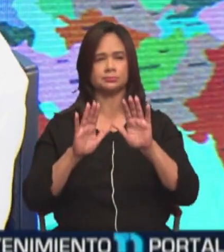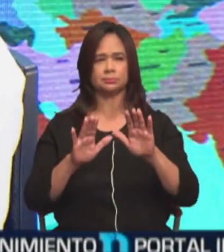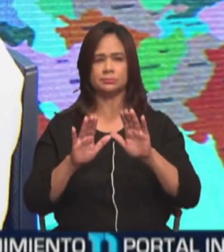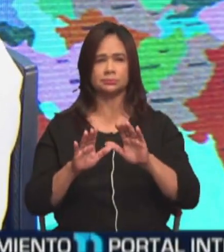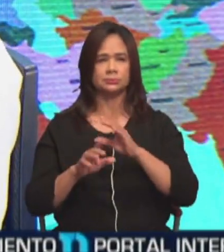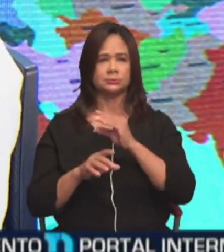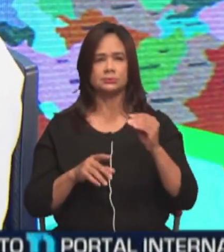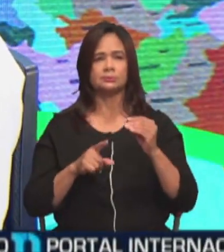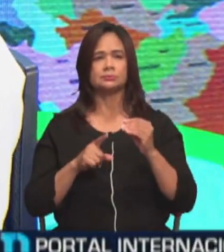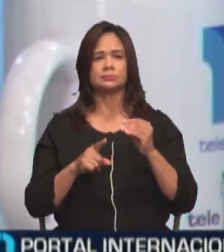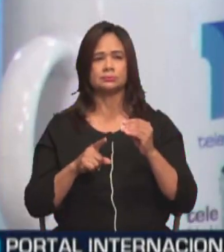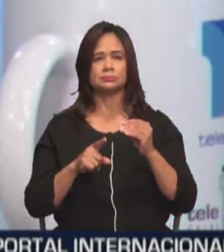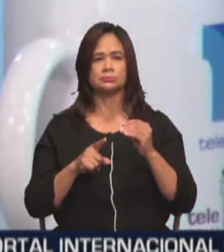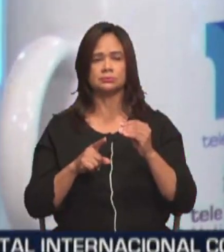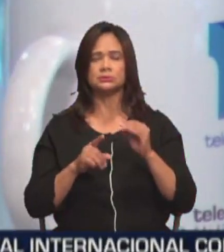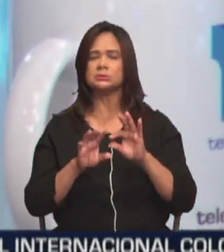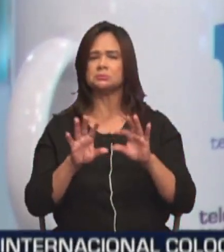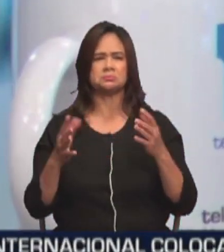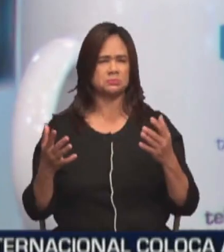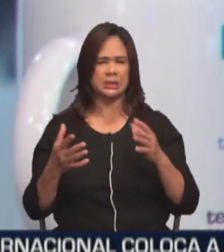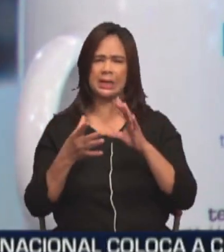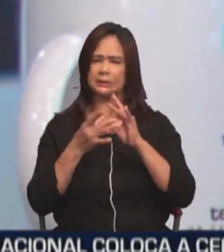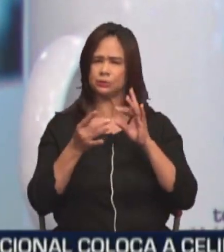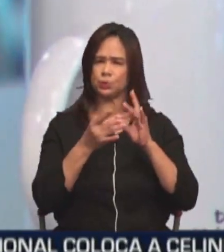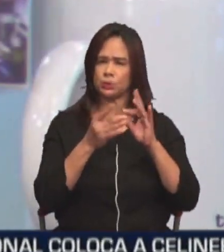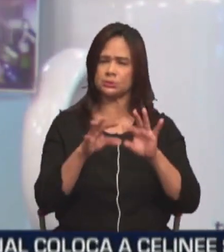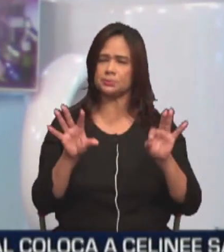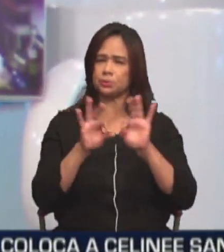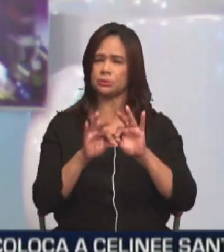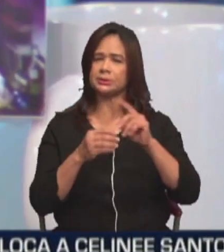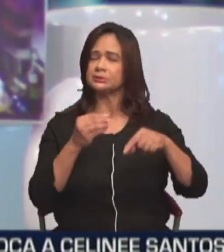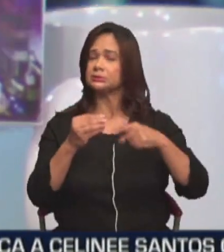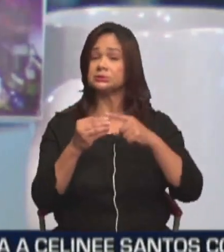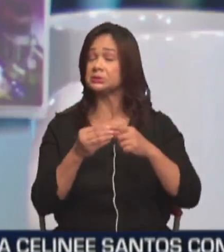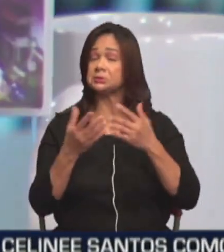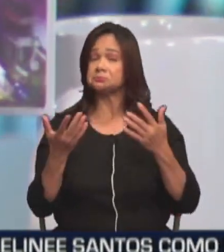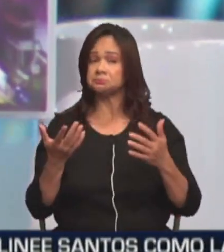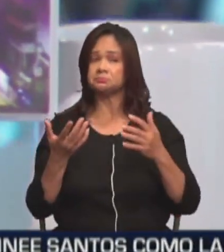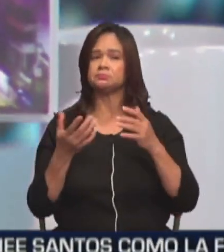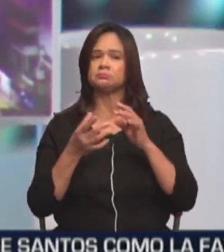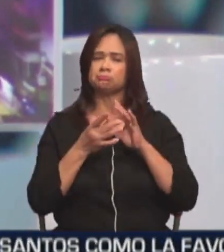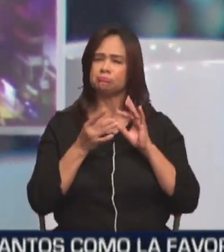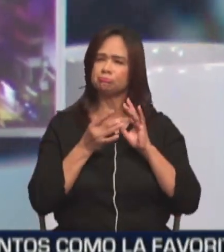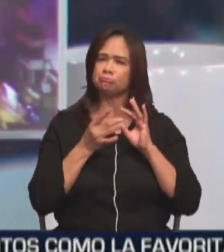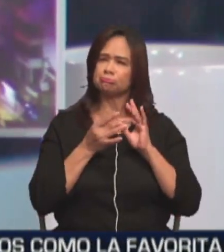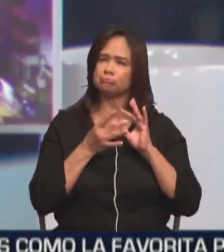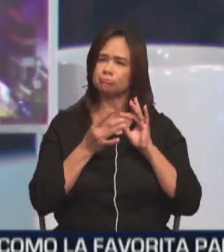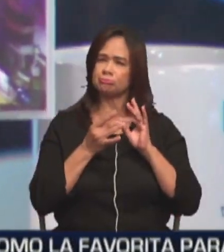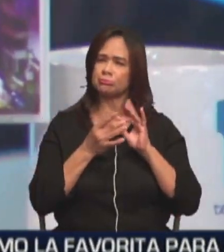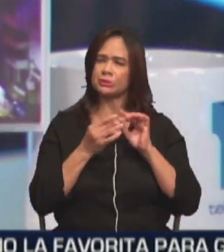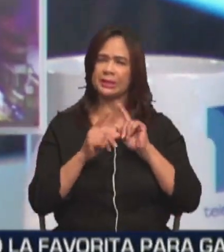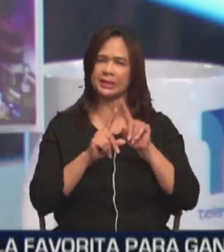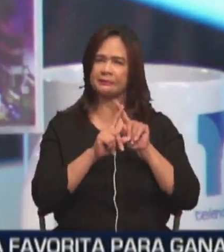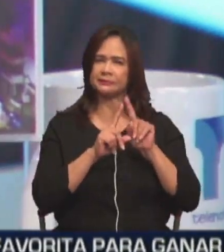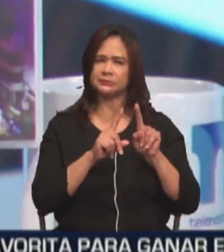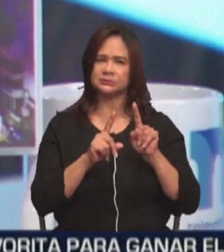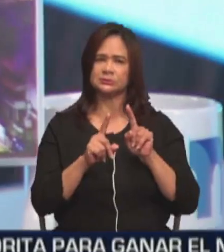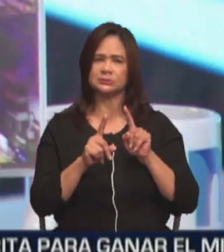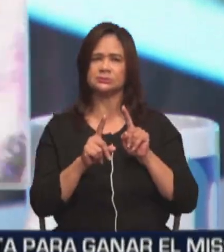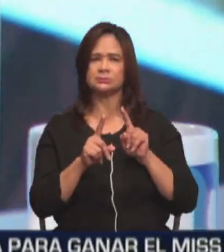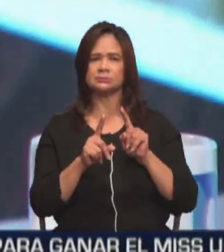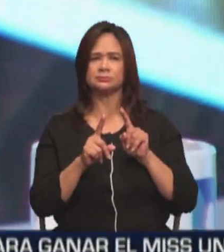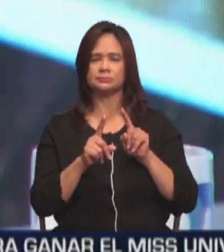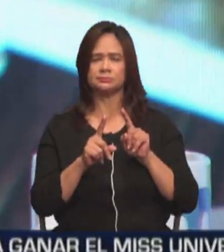Y habla mucho de historias importantes que cuenta Rolando González Puster. Que,